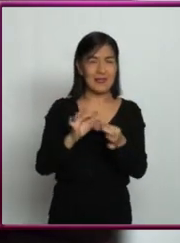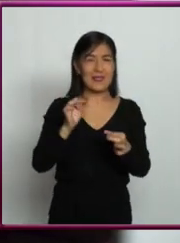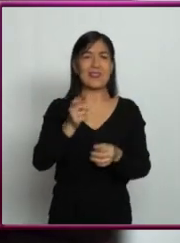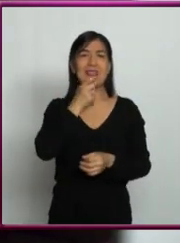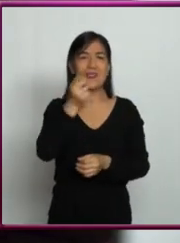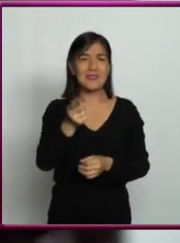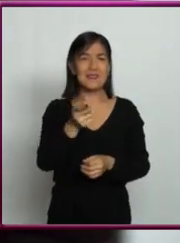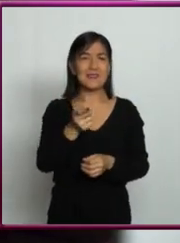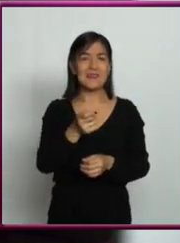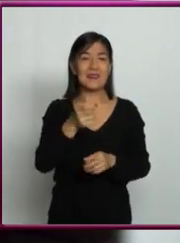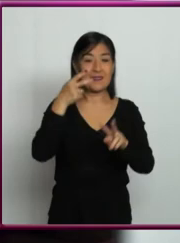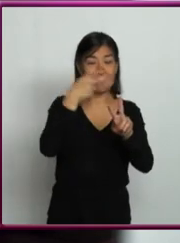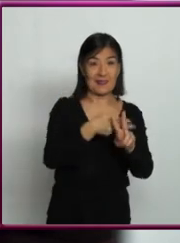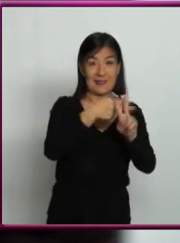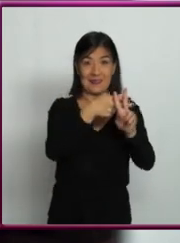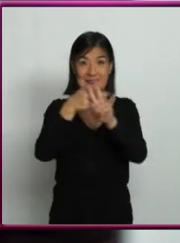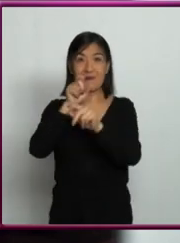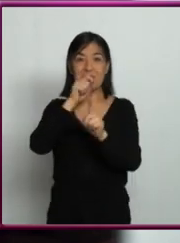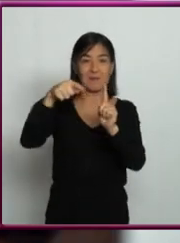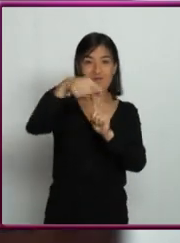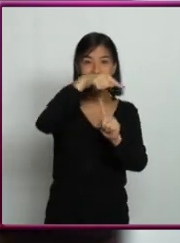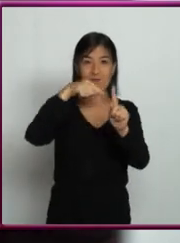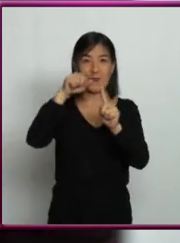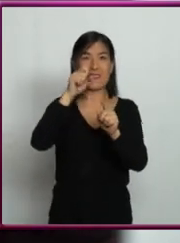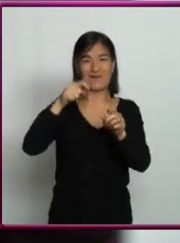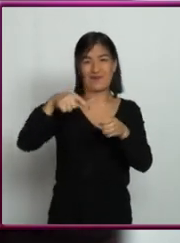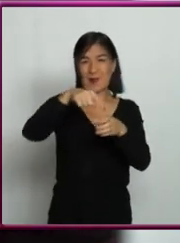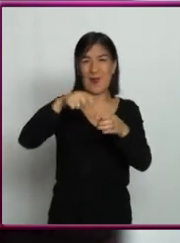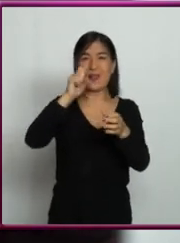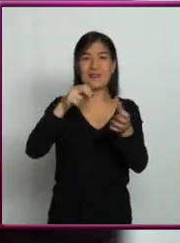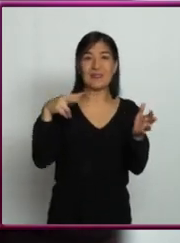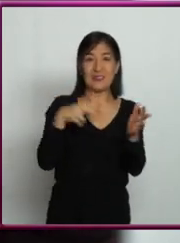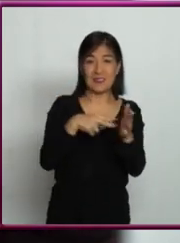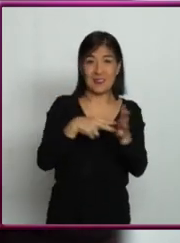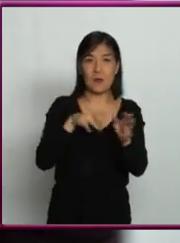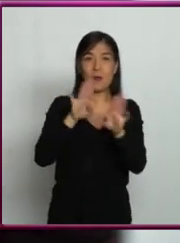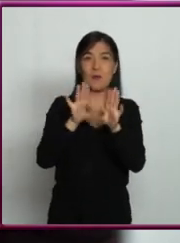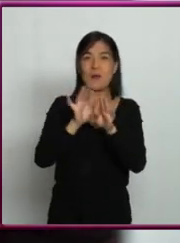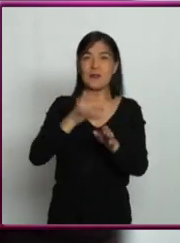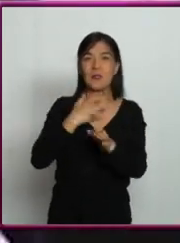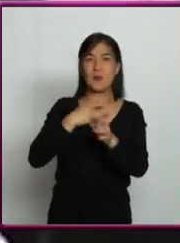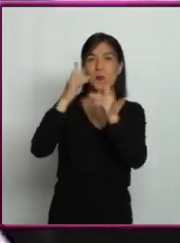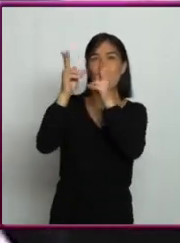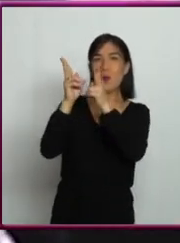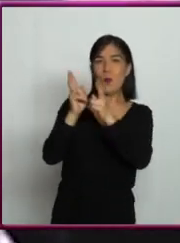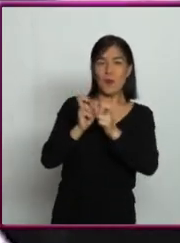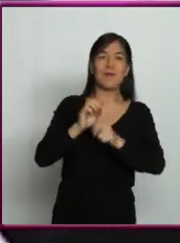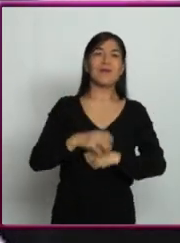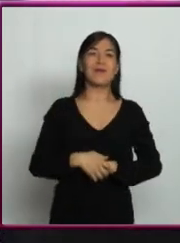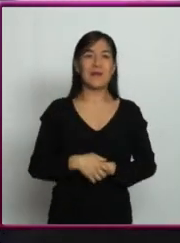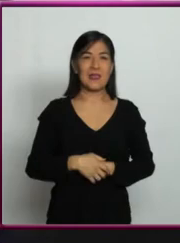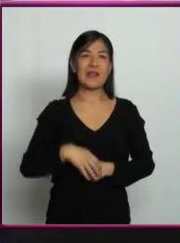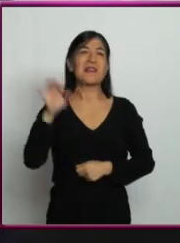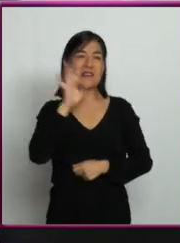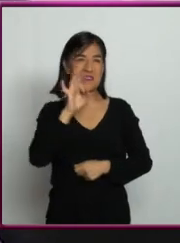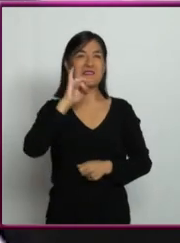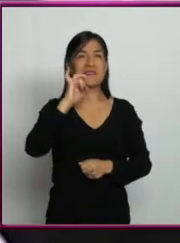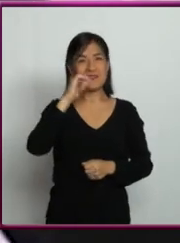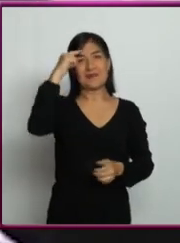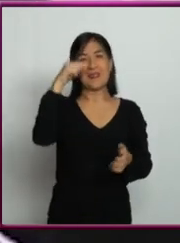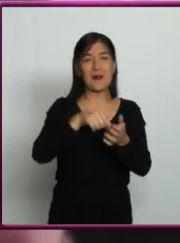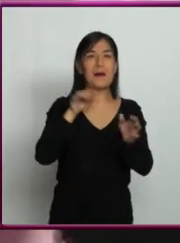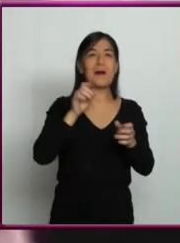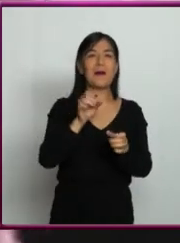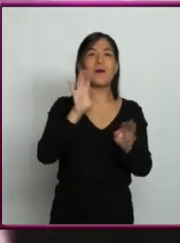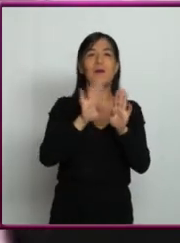estas estrellas que orbitan alrededor de los hoyos negros pueden ser absorbidas por este agujero negro? Sí, lo más probable es a todos les va a pasar, ¿eh?